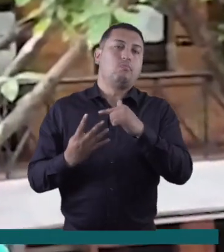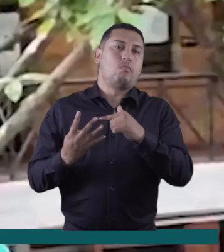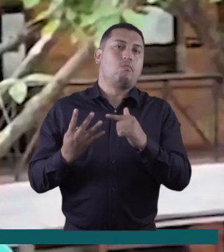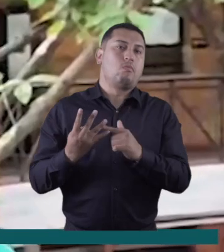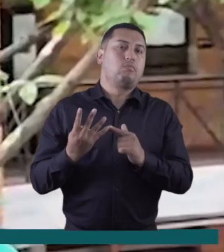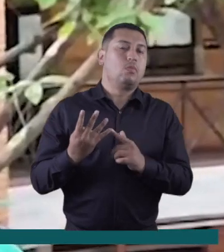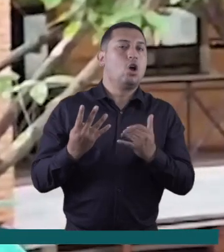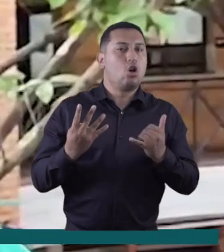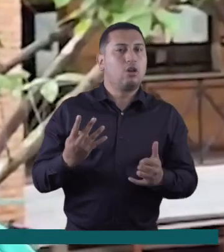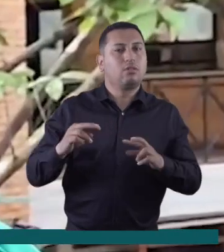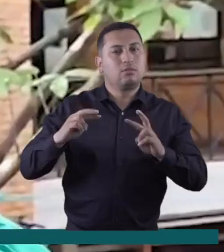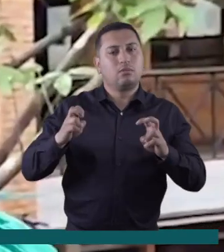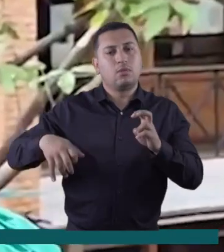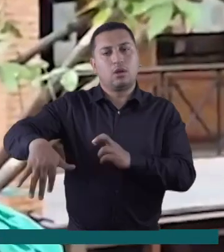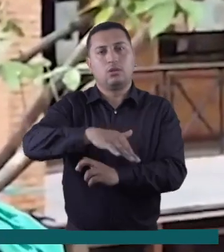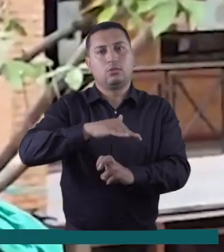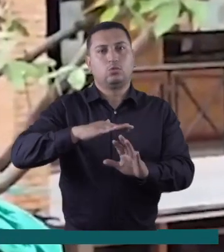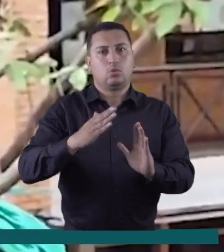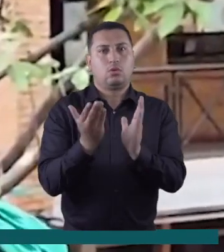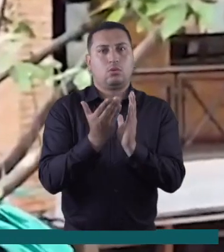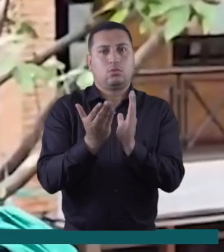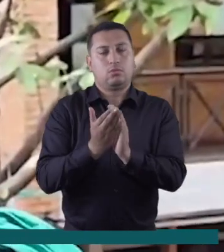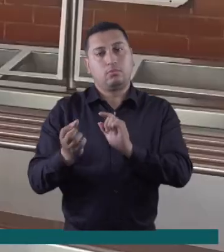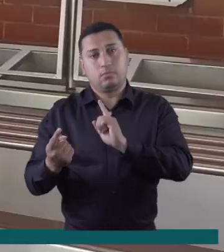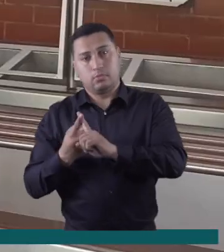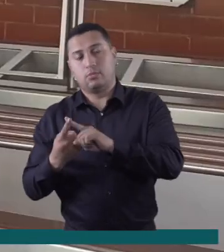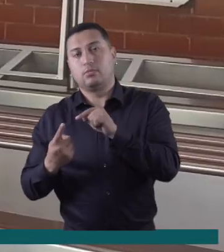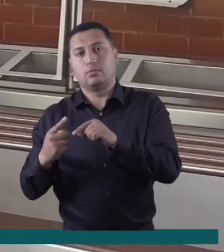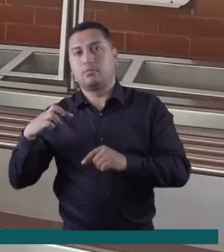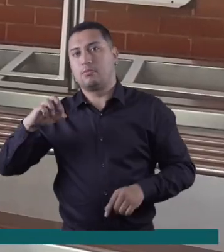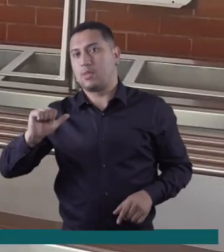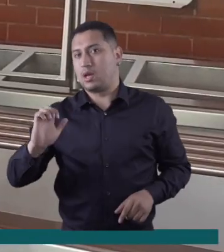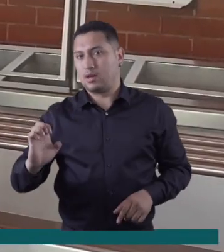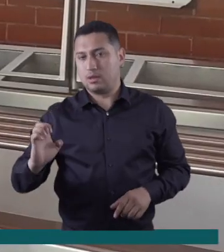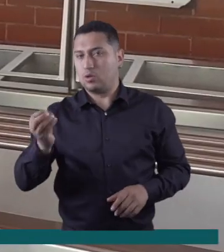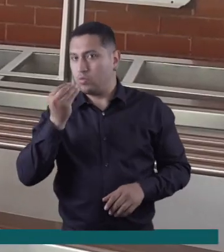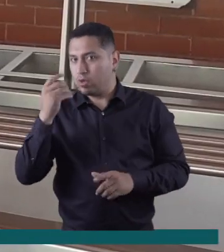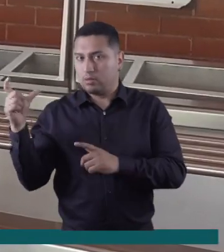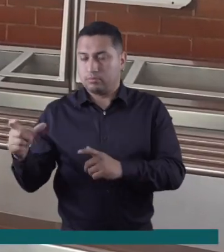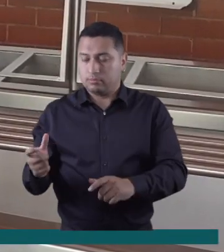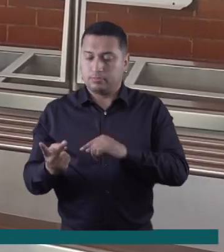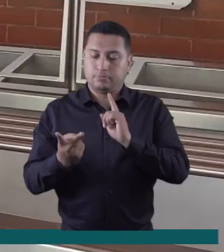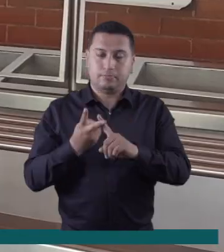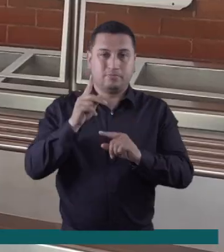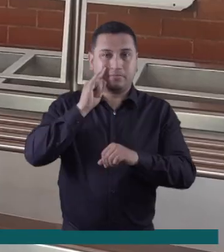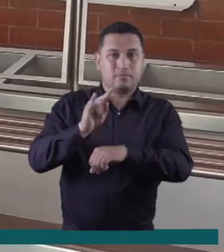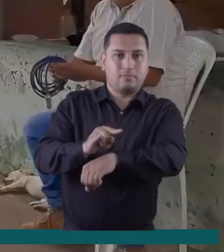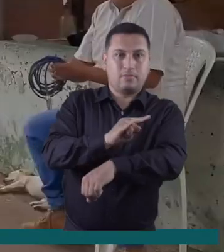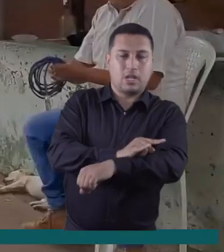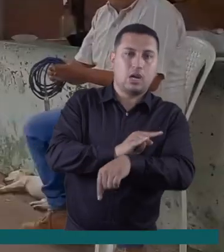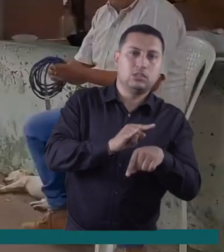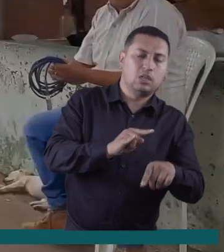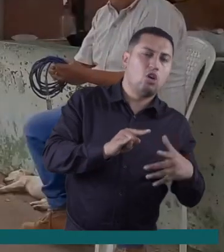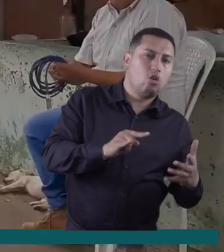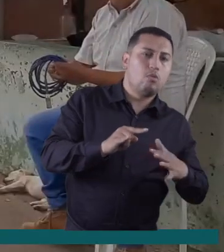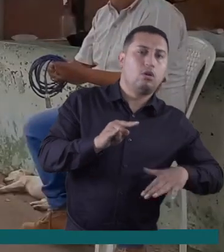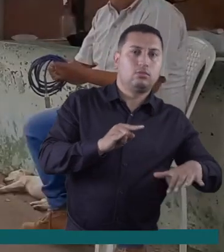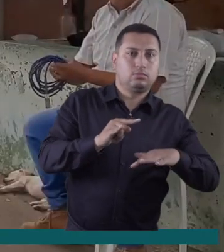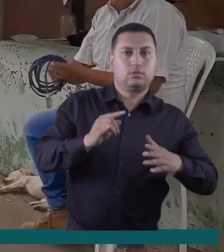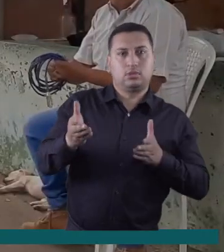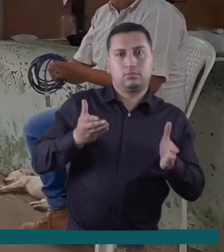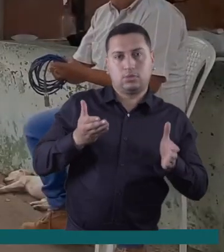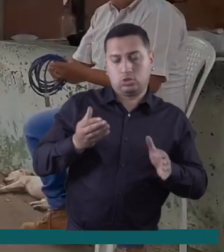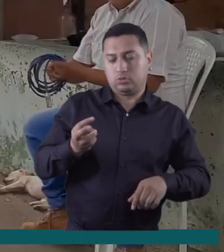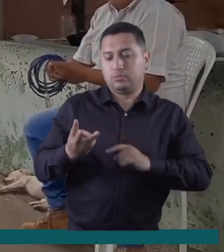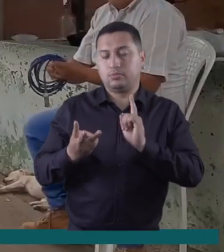se están debatiendo el día de hoy en el sector educación. El primero es el programa de alimentación escolar, el servicio de vigilancia en